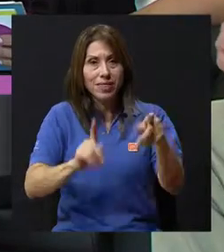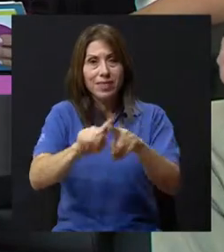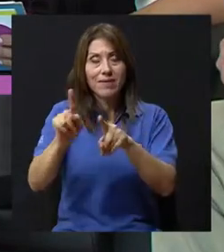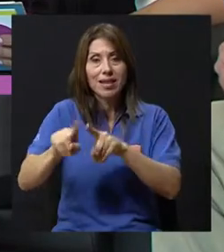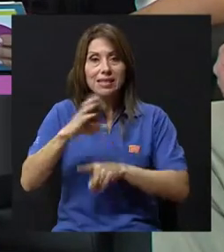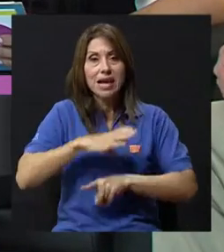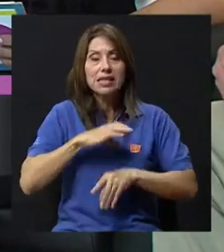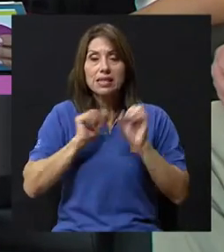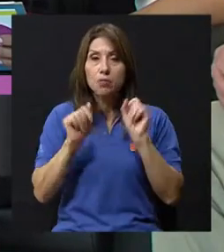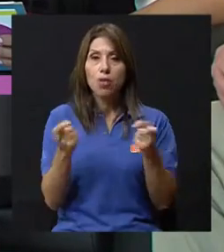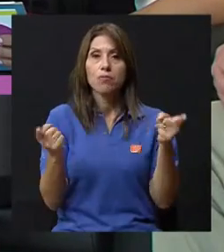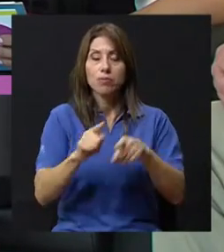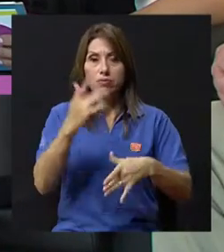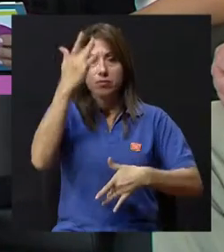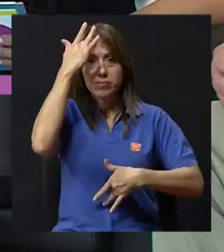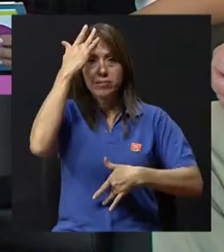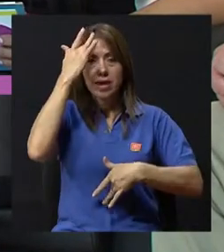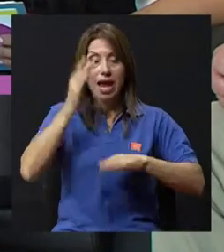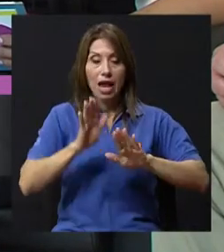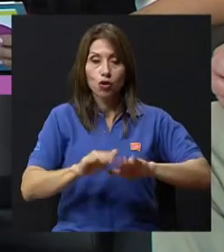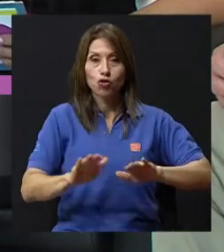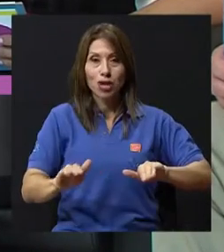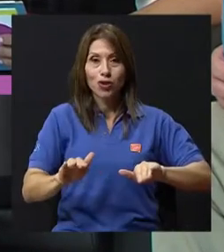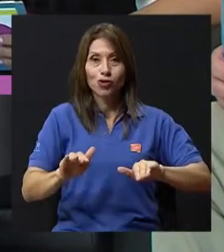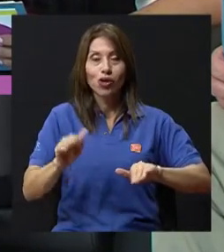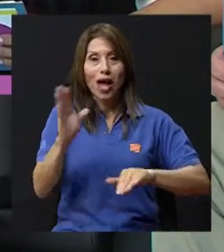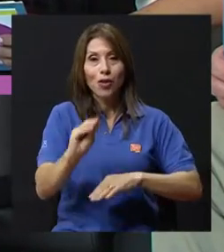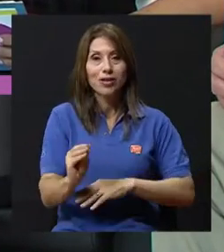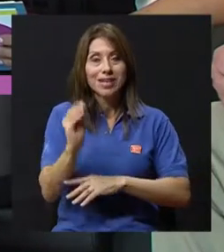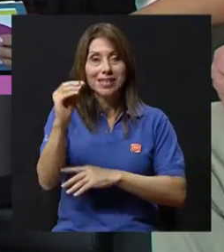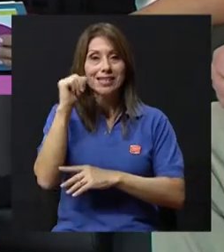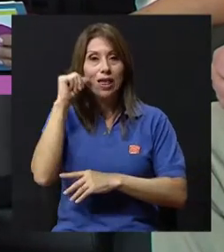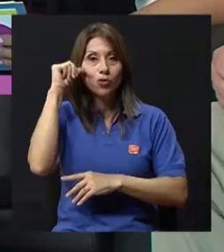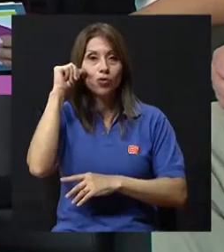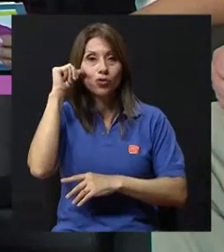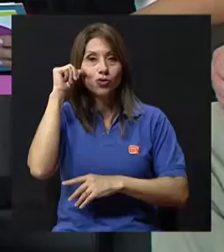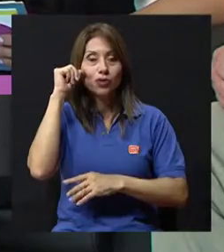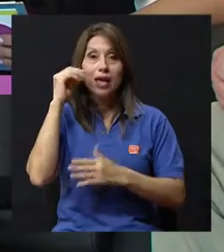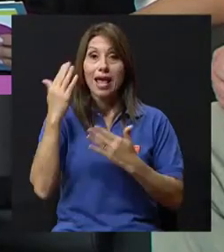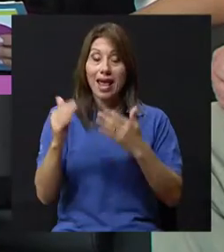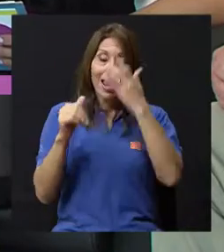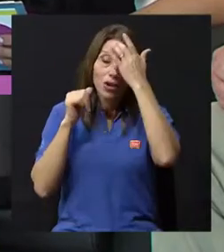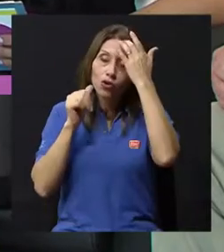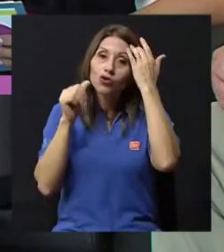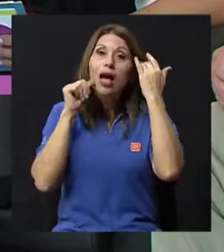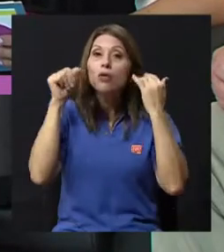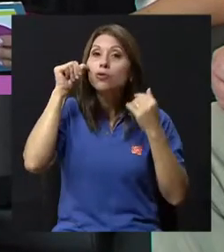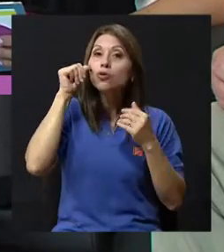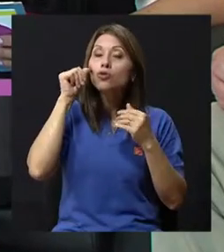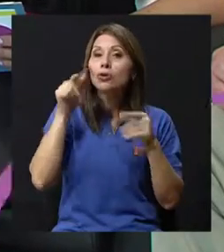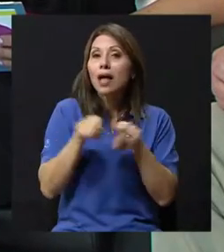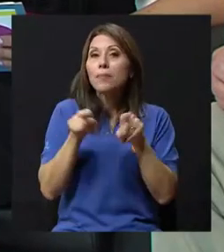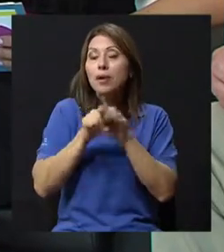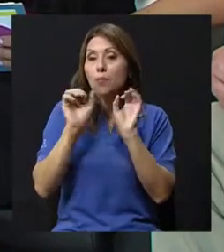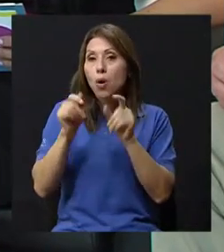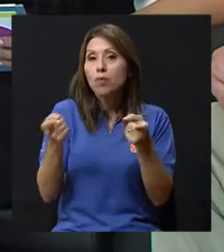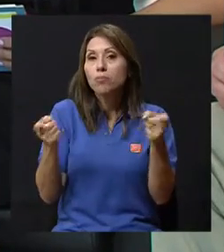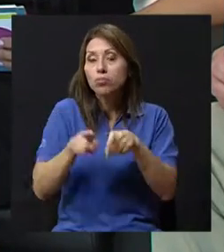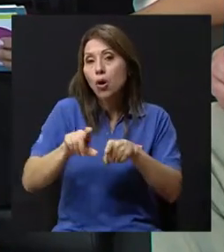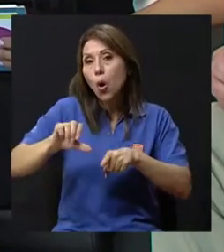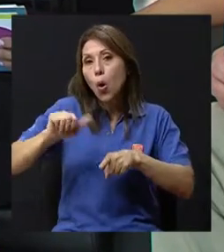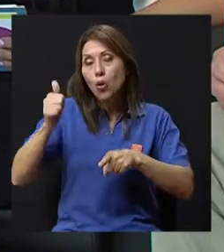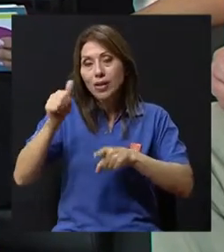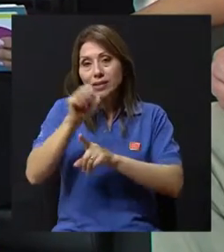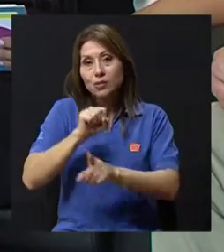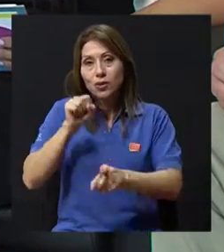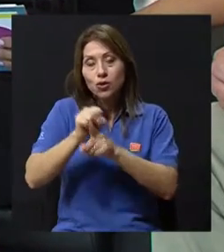asma en los niños y en los adultos y en los adolescentes. En los adultos entran otros factores, que es el asma ocupacional, que es, por ejemplo, la